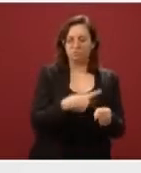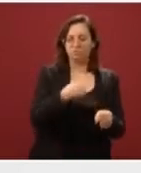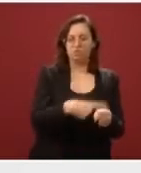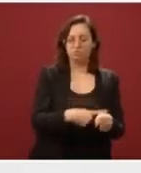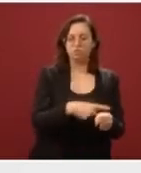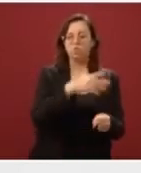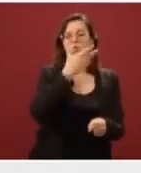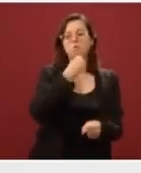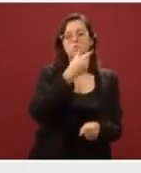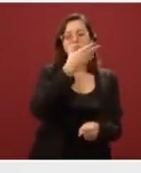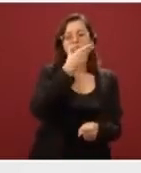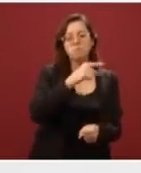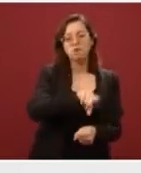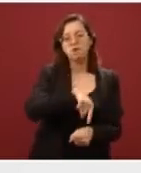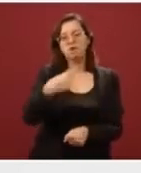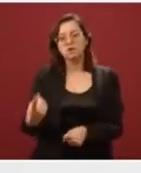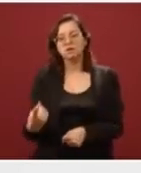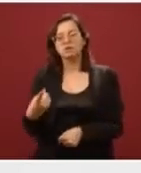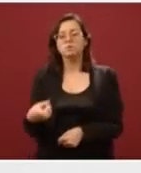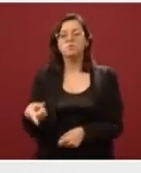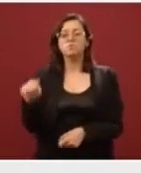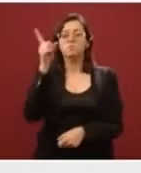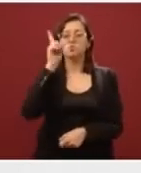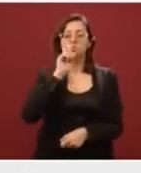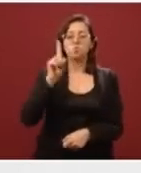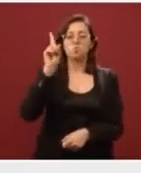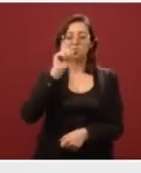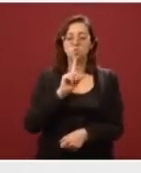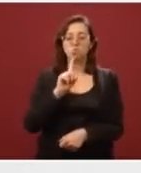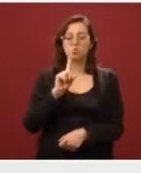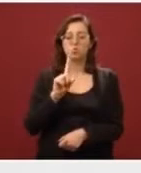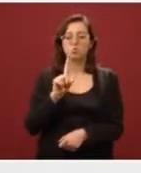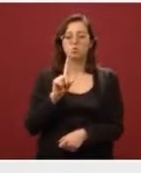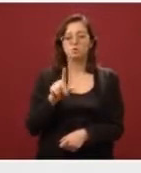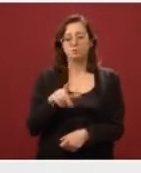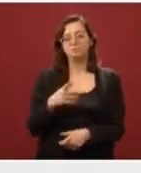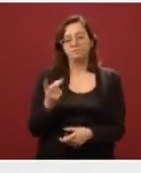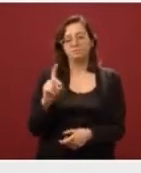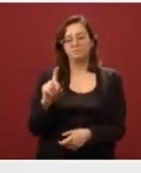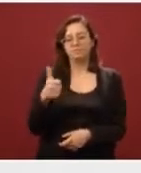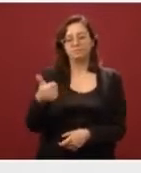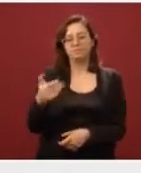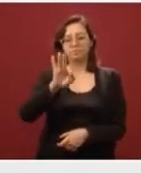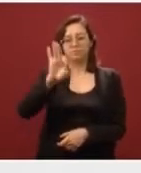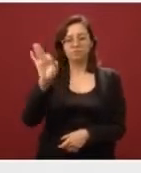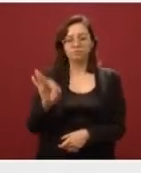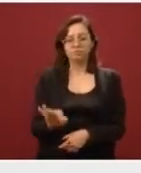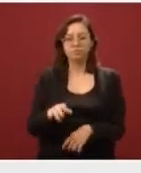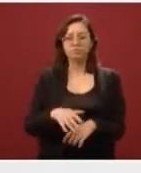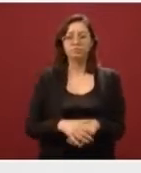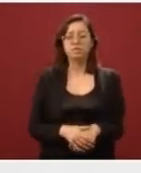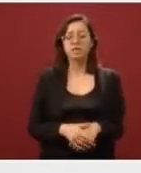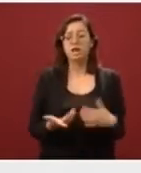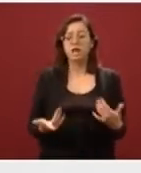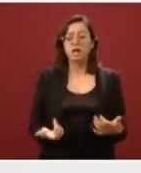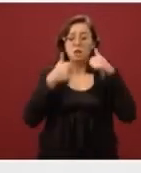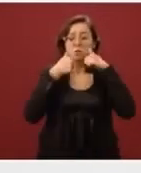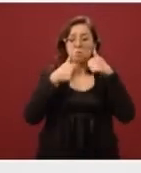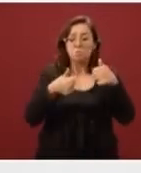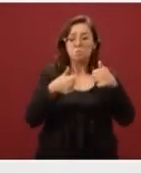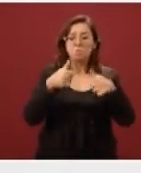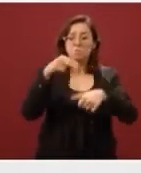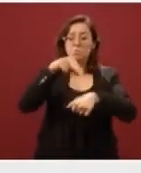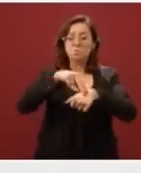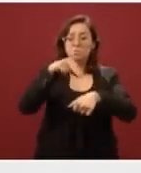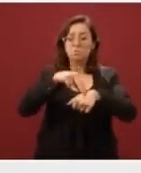y la diferencia para el sexo femenino. La atención médica se mantiene básicamente en parámetros similares,